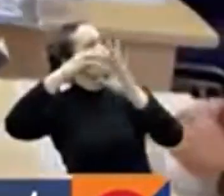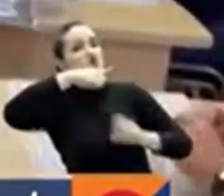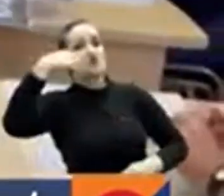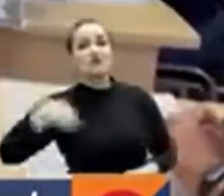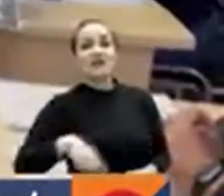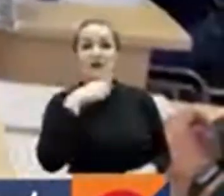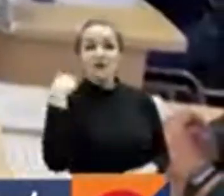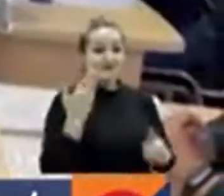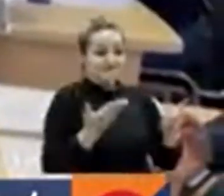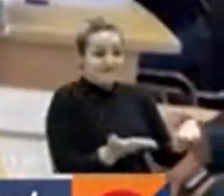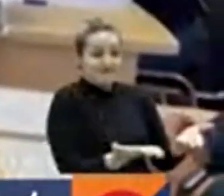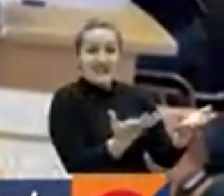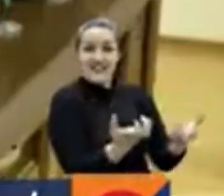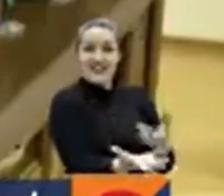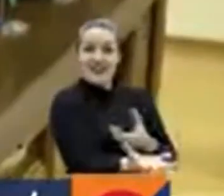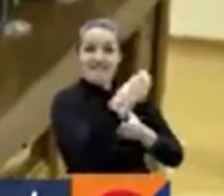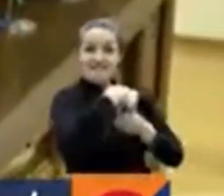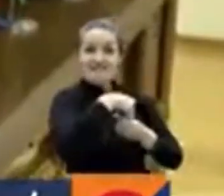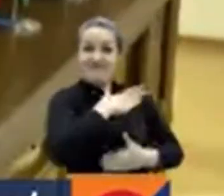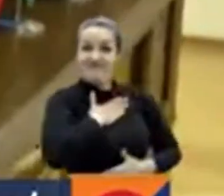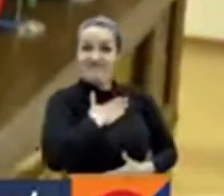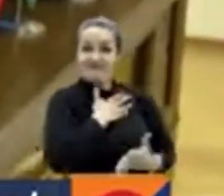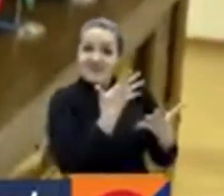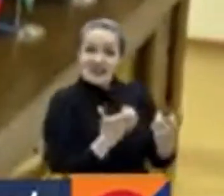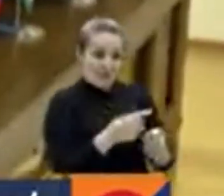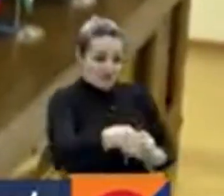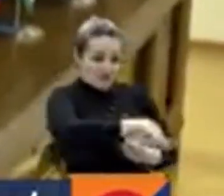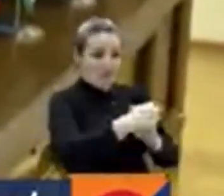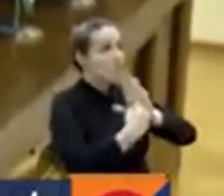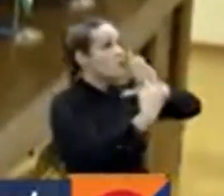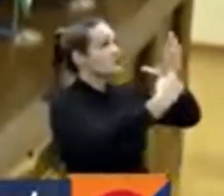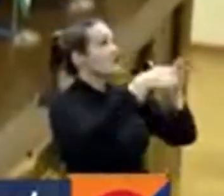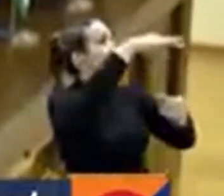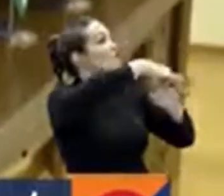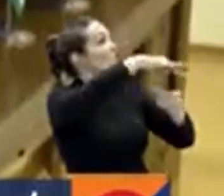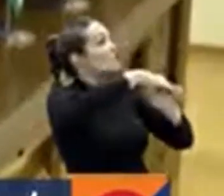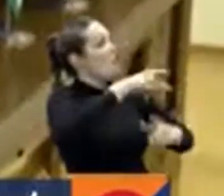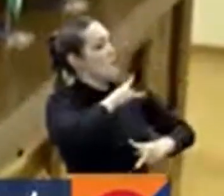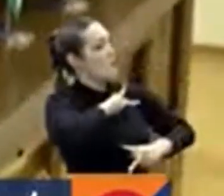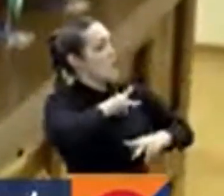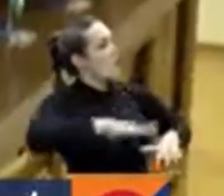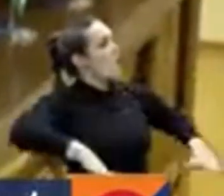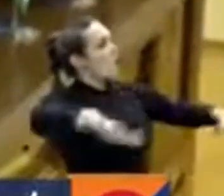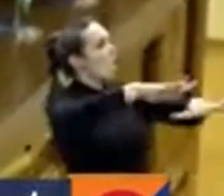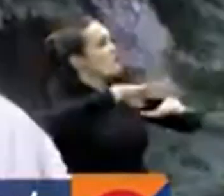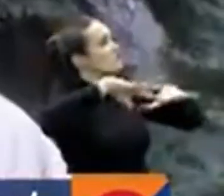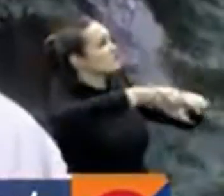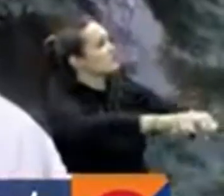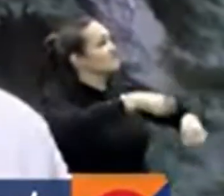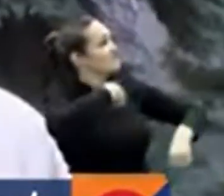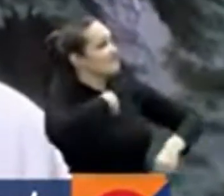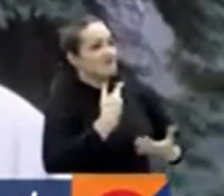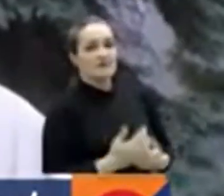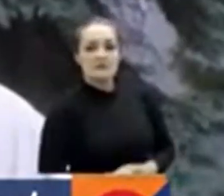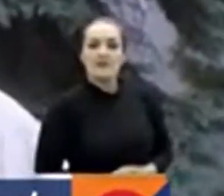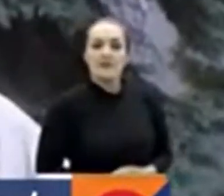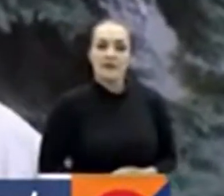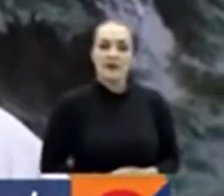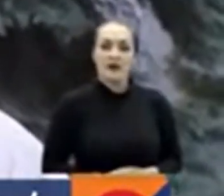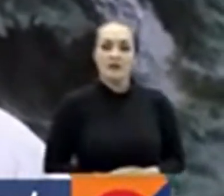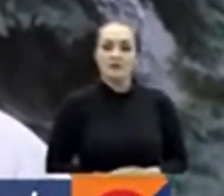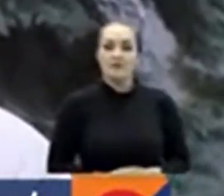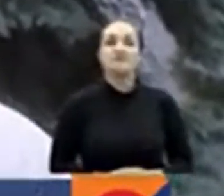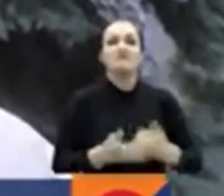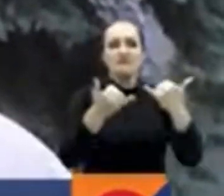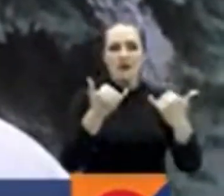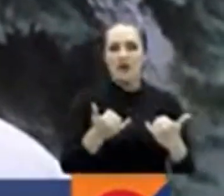forma de misiles a votos para proclamarse dueña de suelos que le retiene a la nación que invadió. Todo